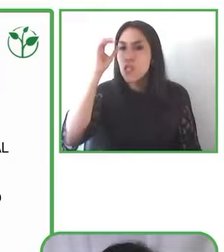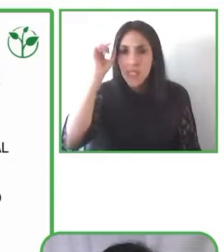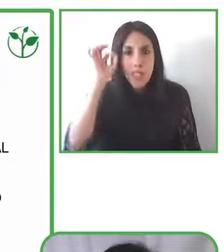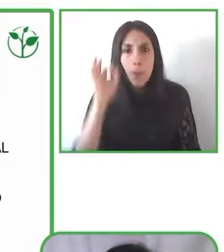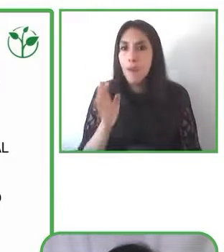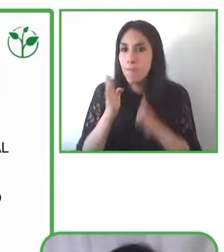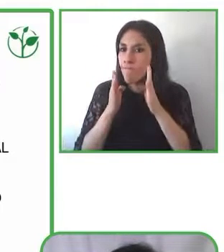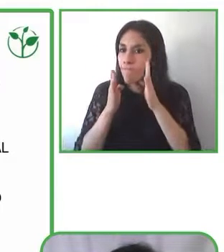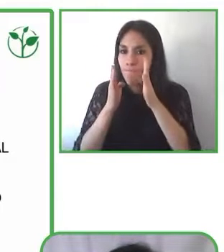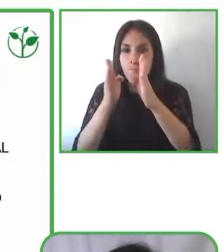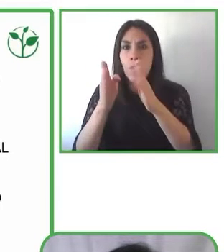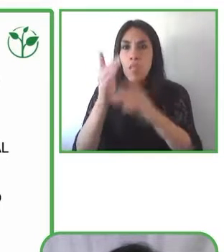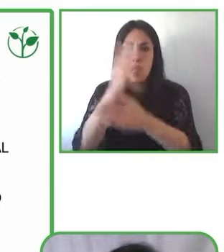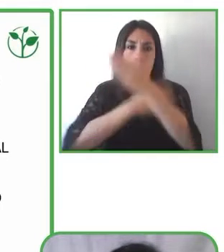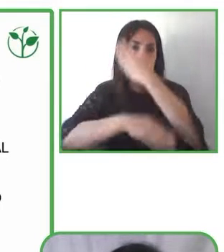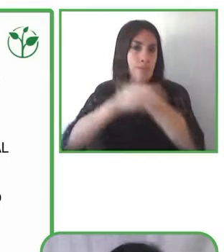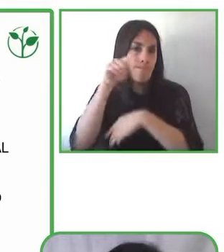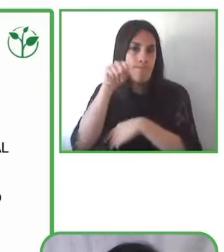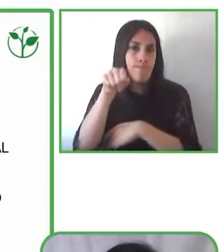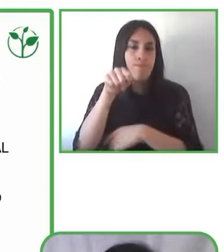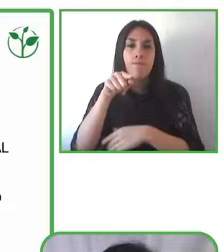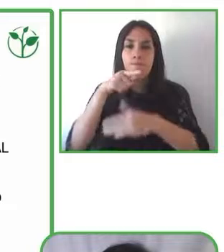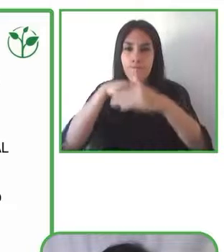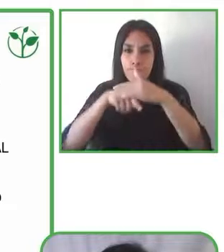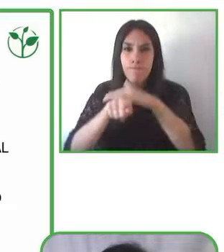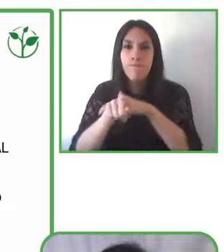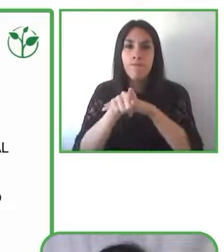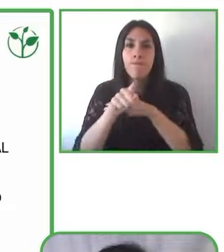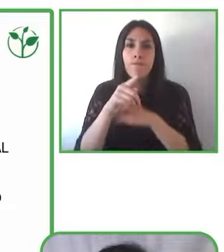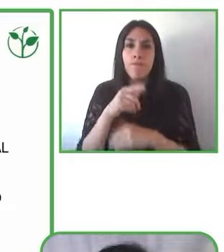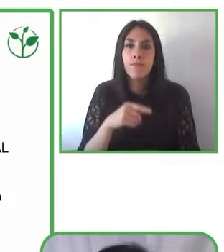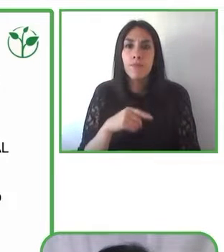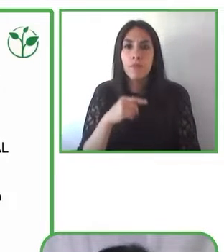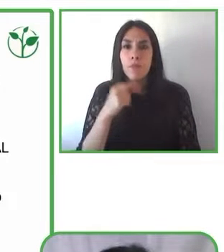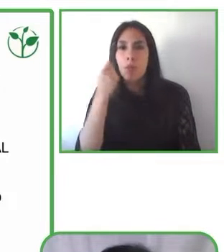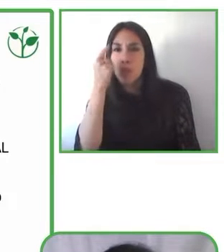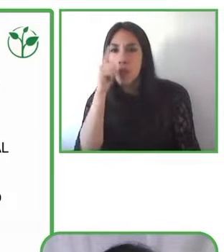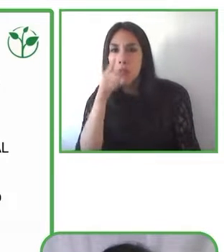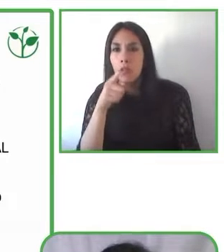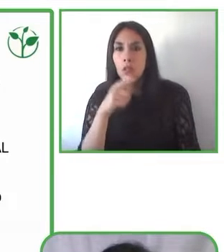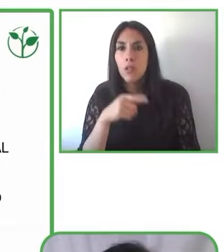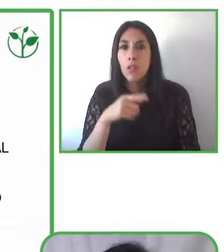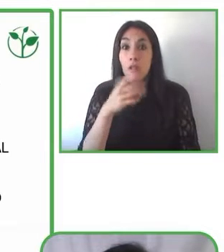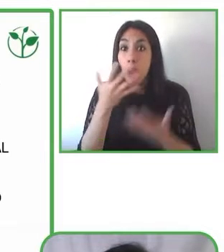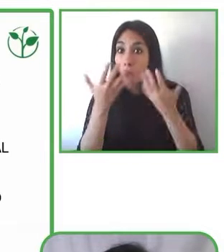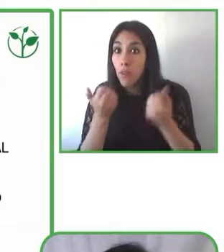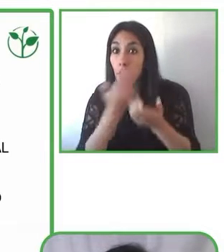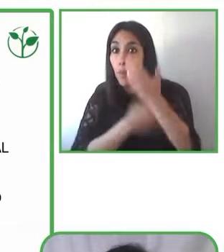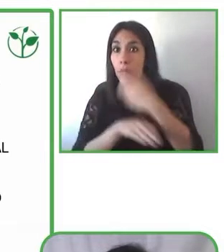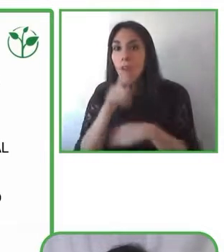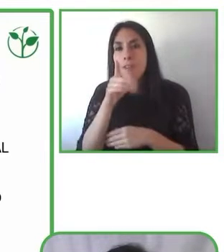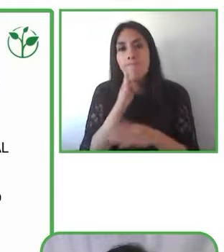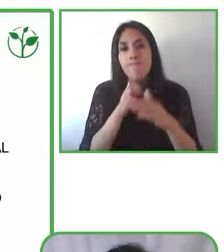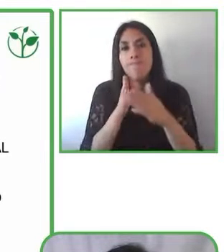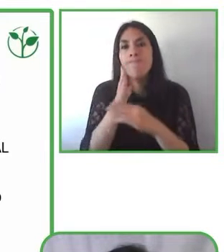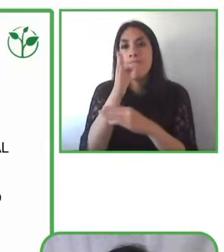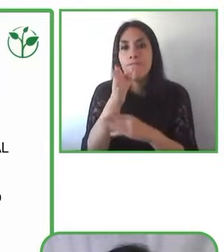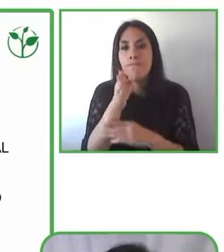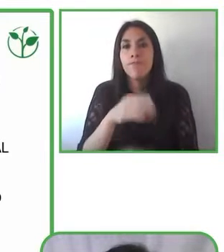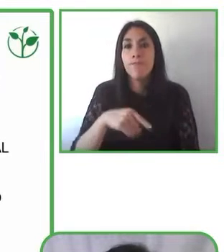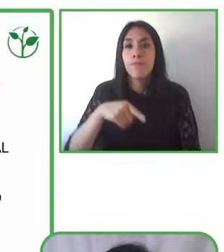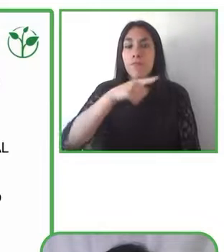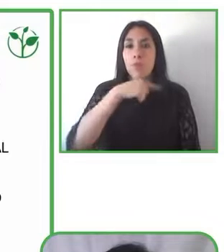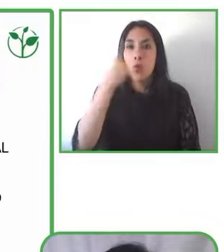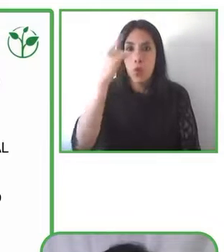beneficios, cuáles son los tipos de discapacidades, pero abordamos específicamente el tema de la